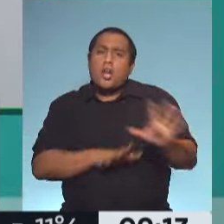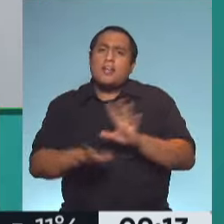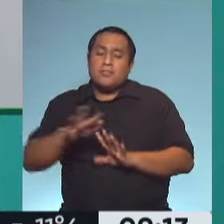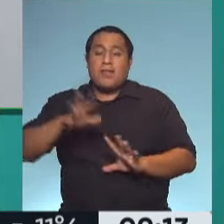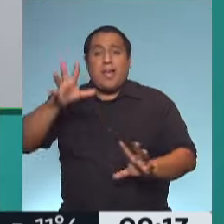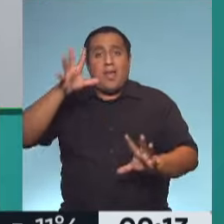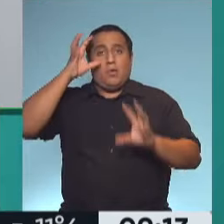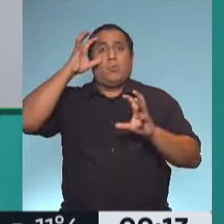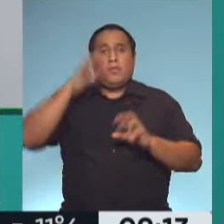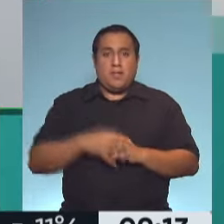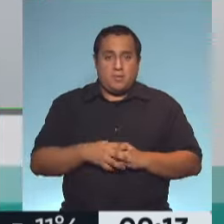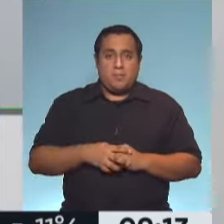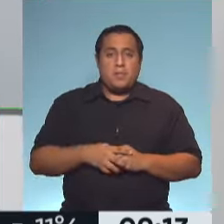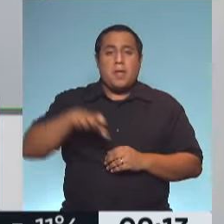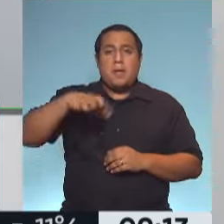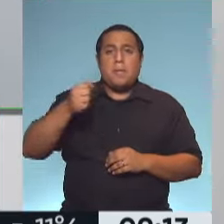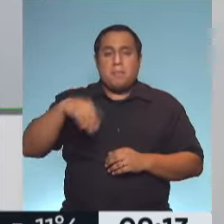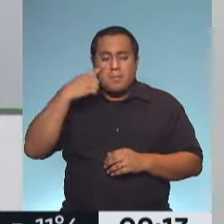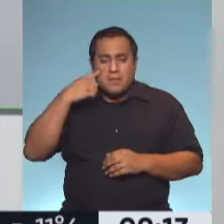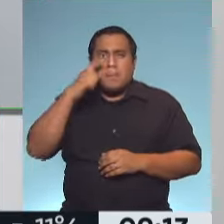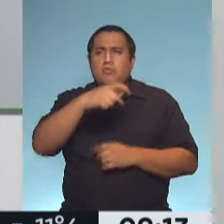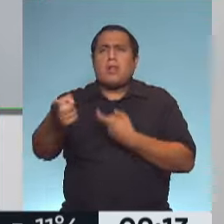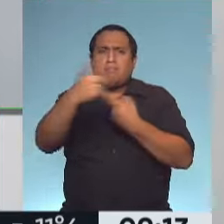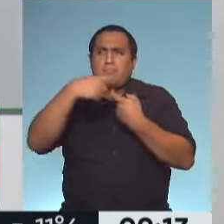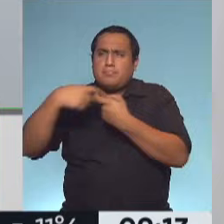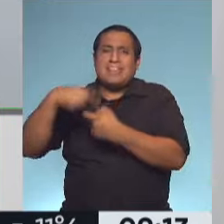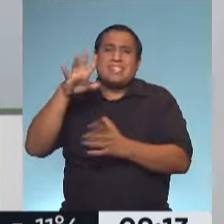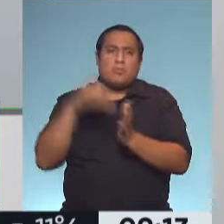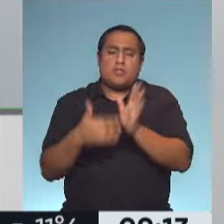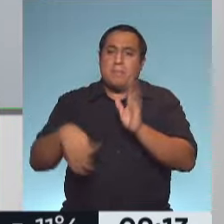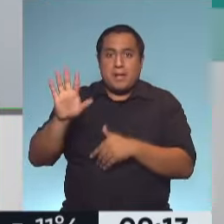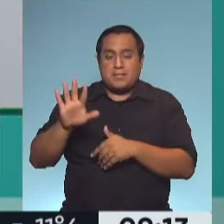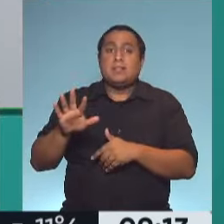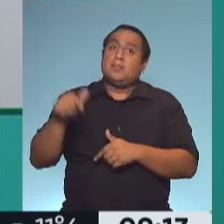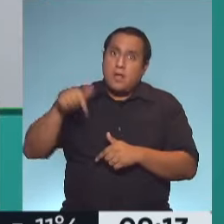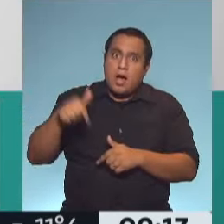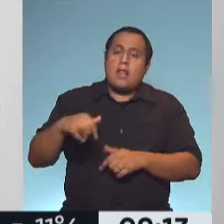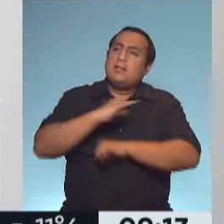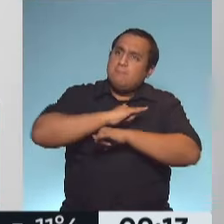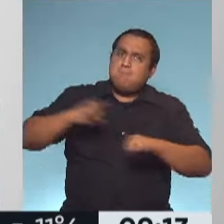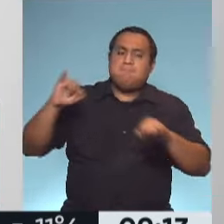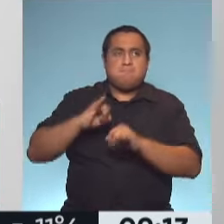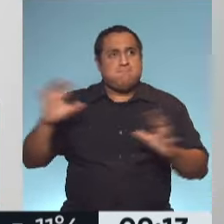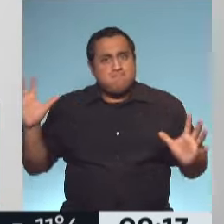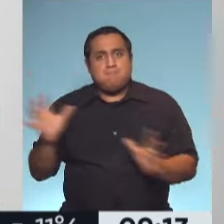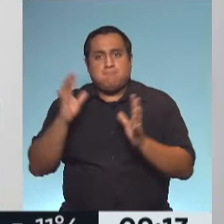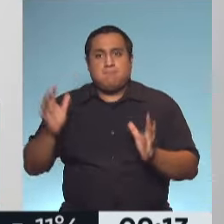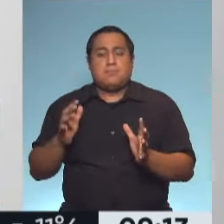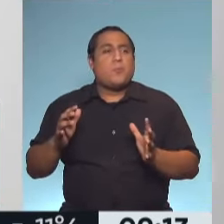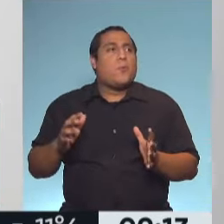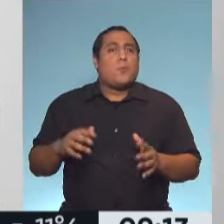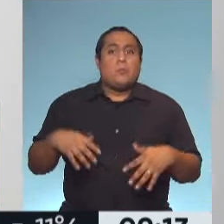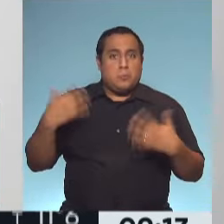recordemos que el PAMI es un organismo que tiene más de 5 millones de afiliados. Entonces, ese tipo de campañas tiene dimensiones, dimensiones, son casi gestas loquísticas.